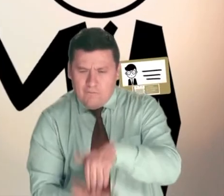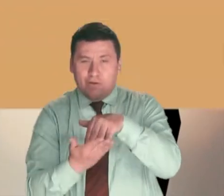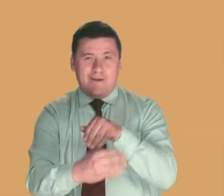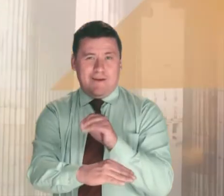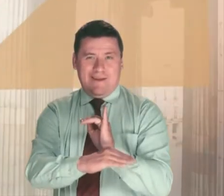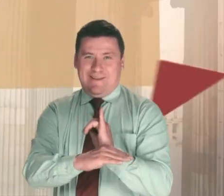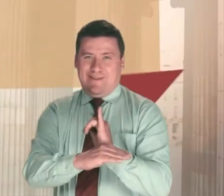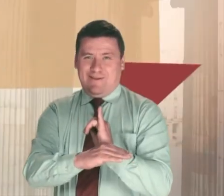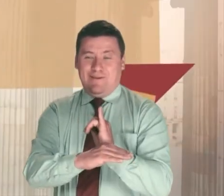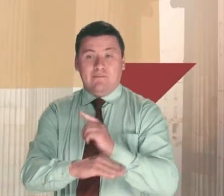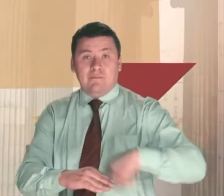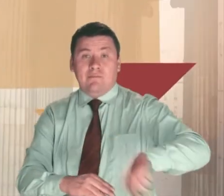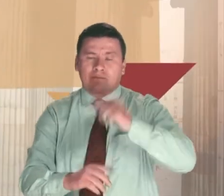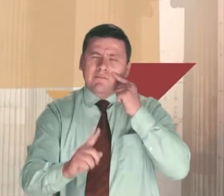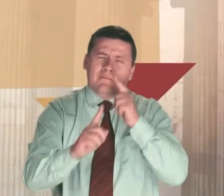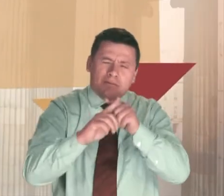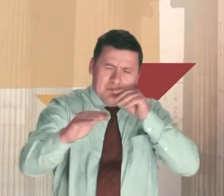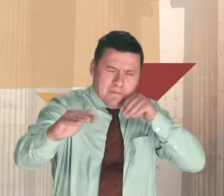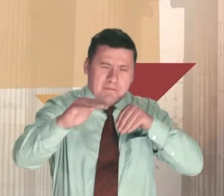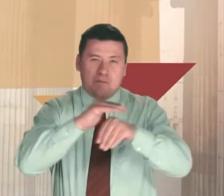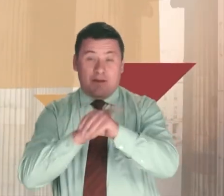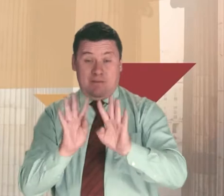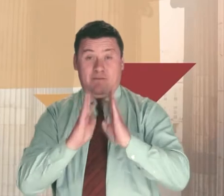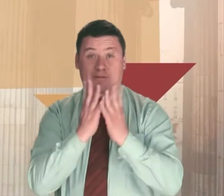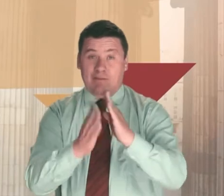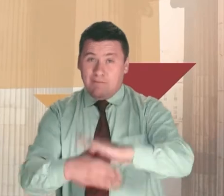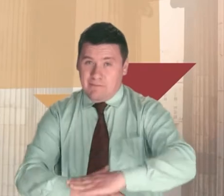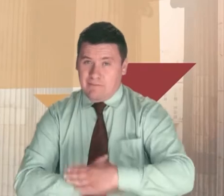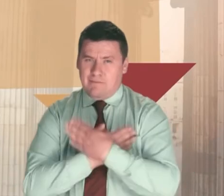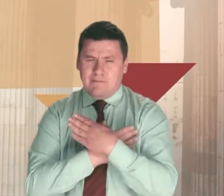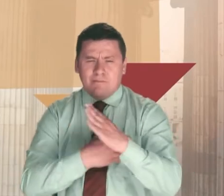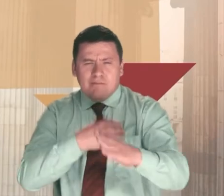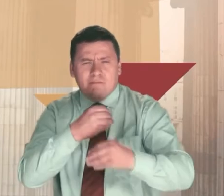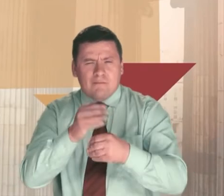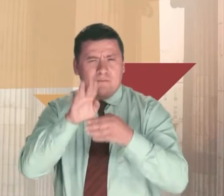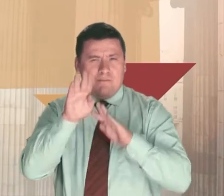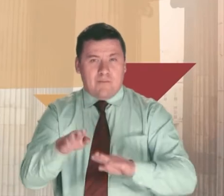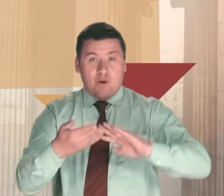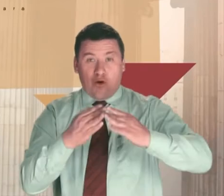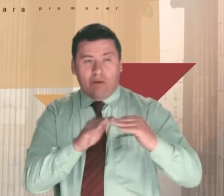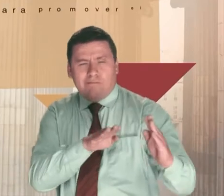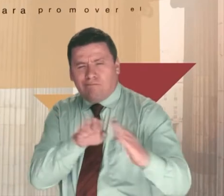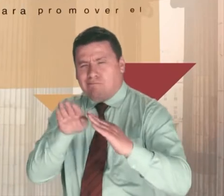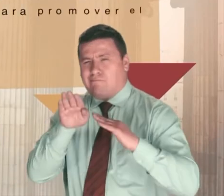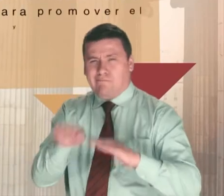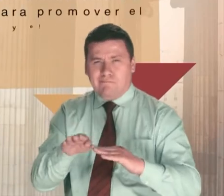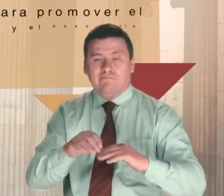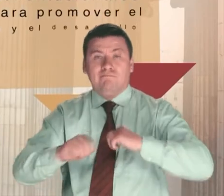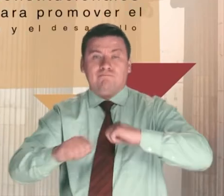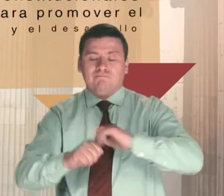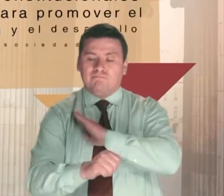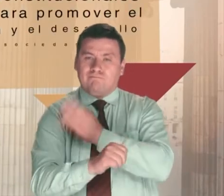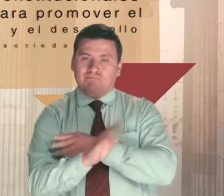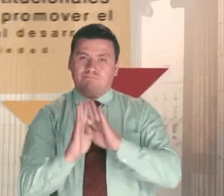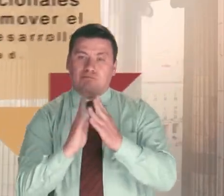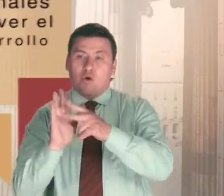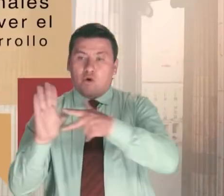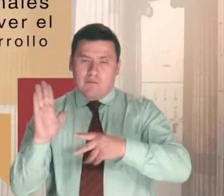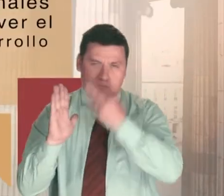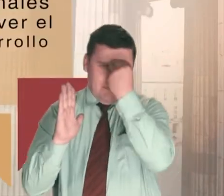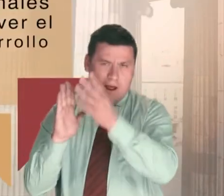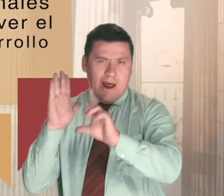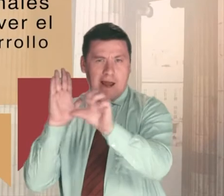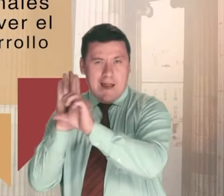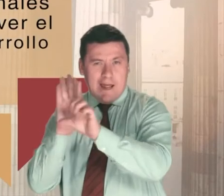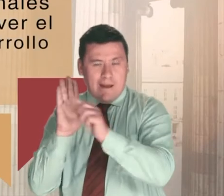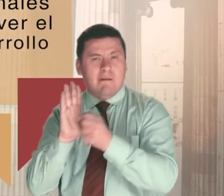institución. Nuestra misión. El Senado de la República, en representación del pueblo colombiano, ejerce las funciones constitucionales y